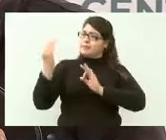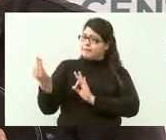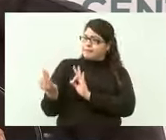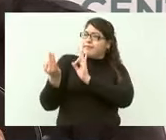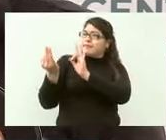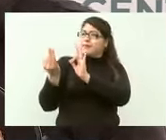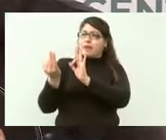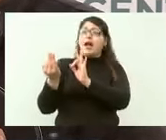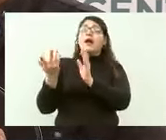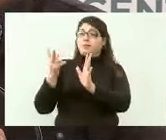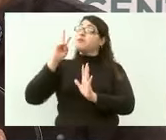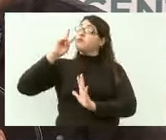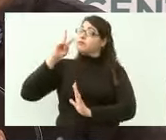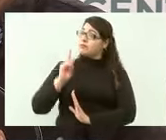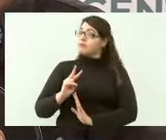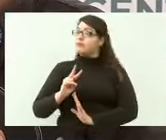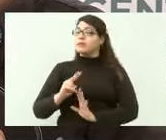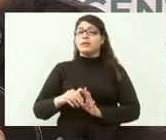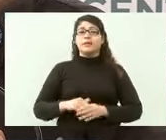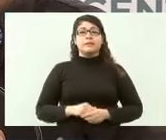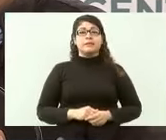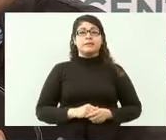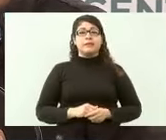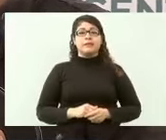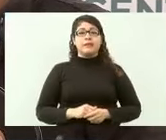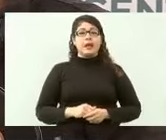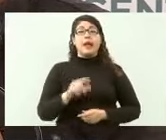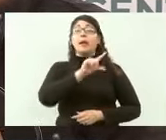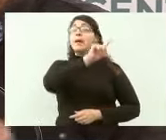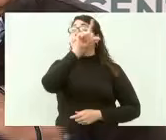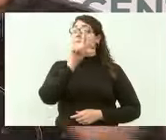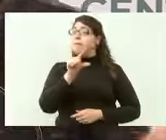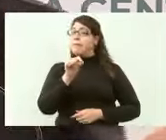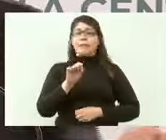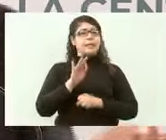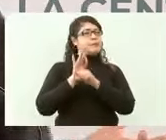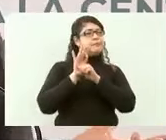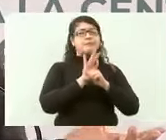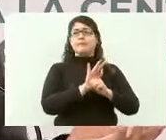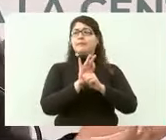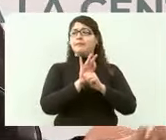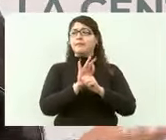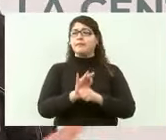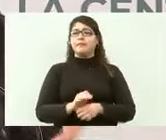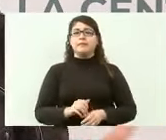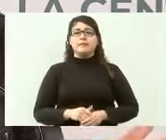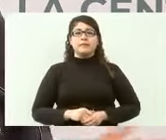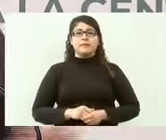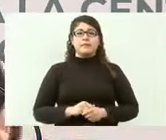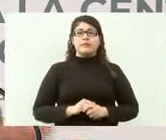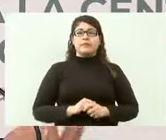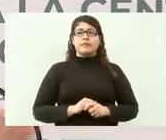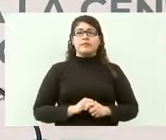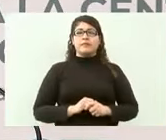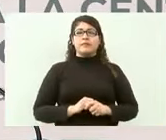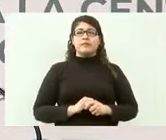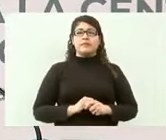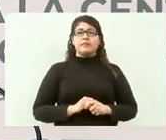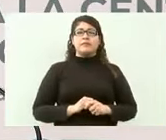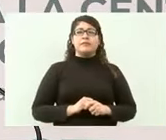decían algo que debería de